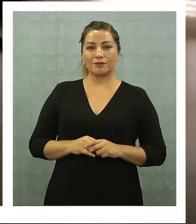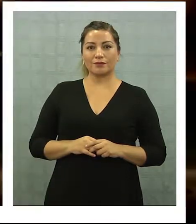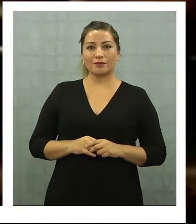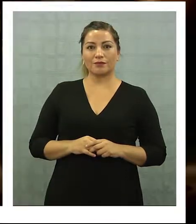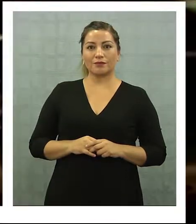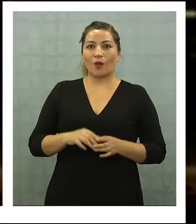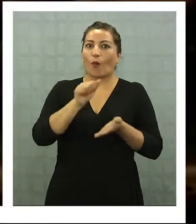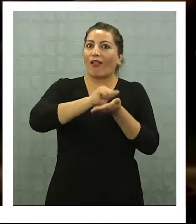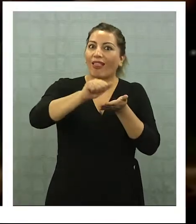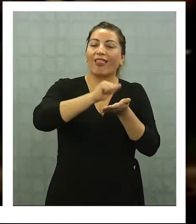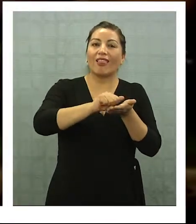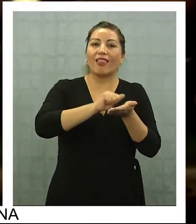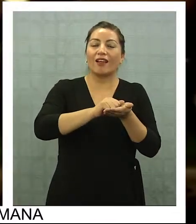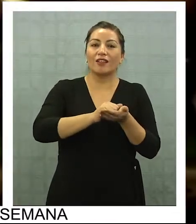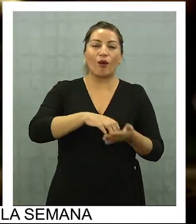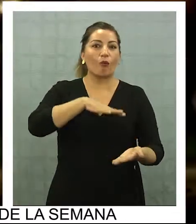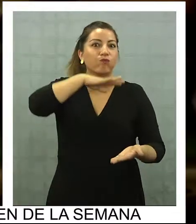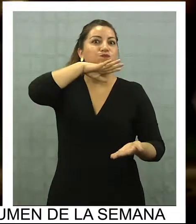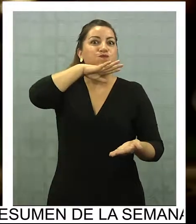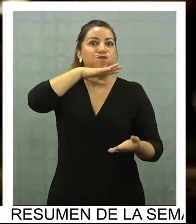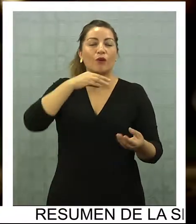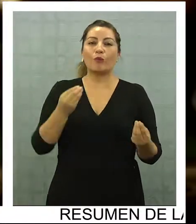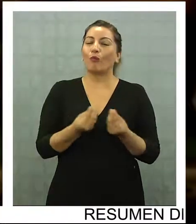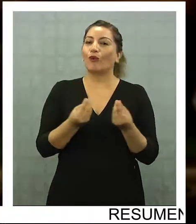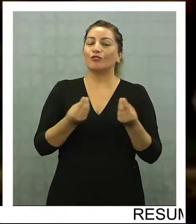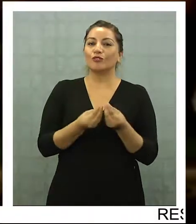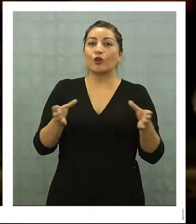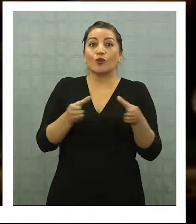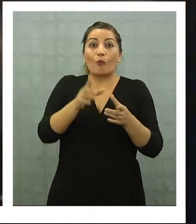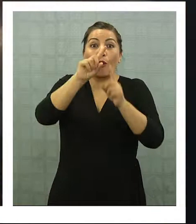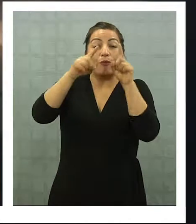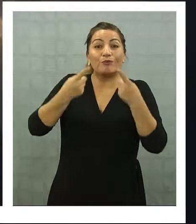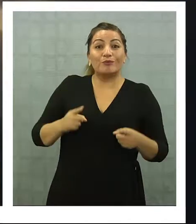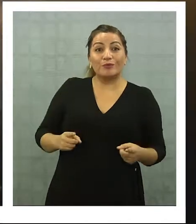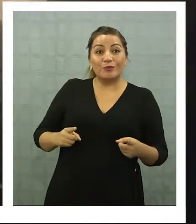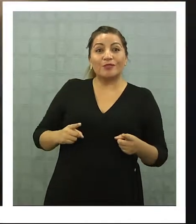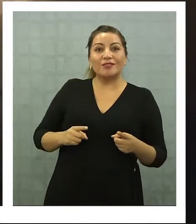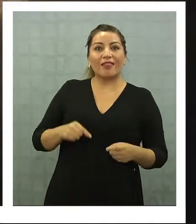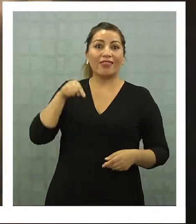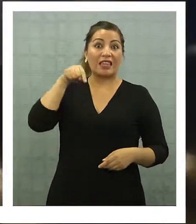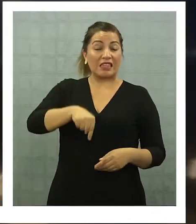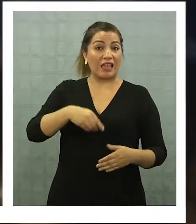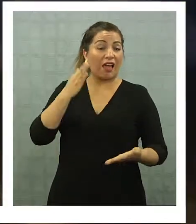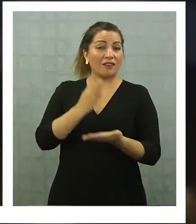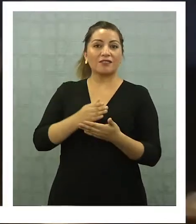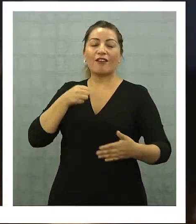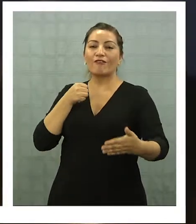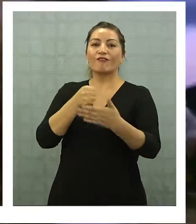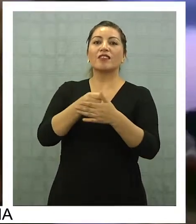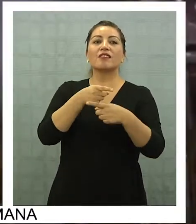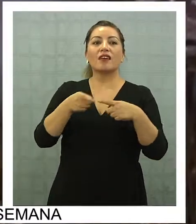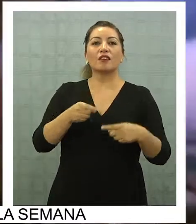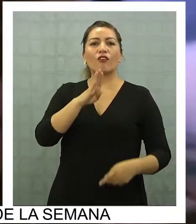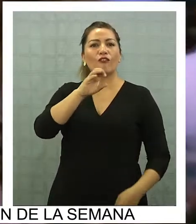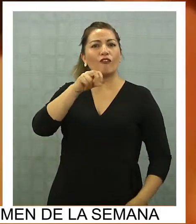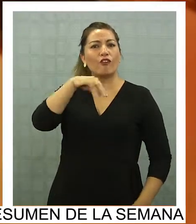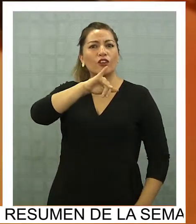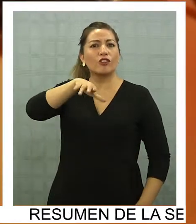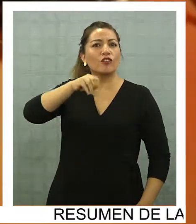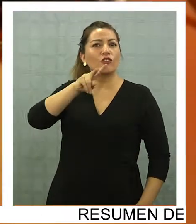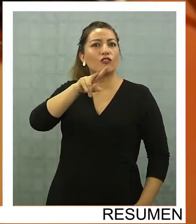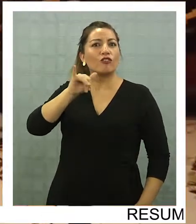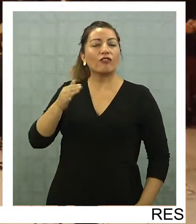Una agenda copada de grandes conciertos es la que espera a los fanáticos de aquí a fin de año. Nombres como Bon Jovi,